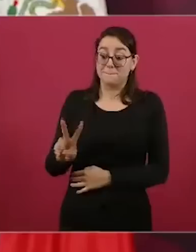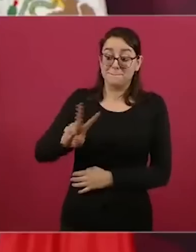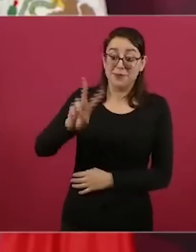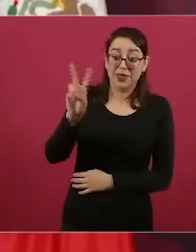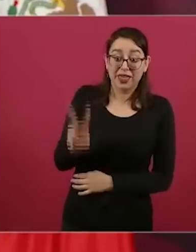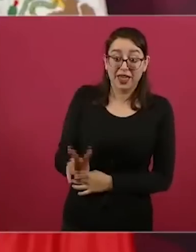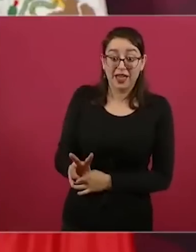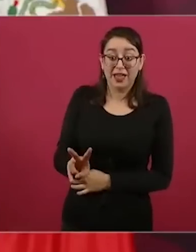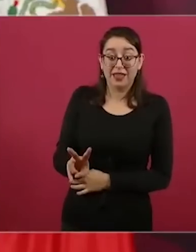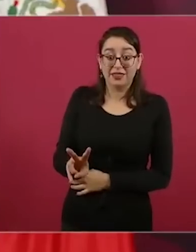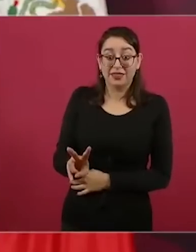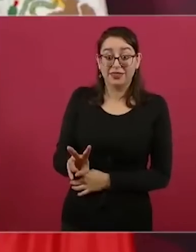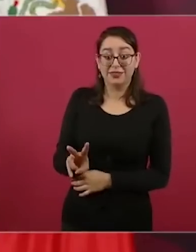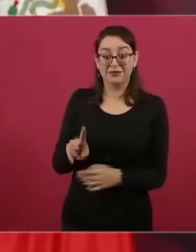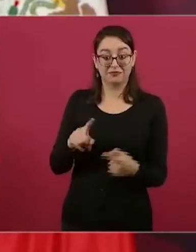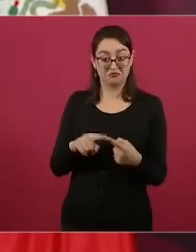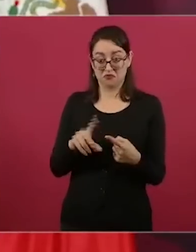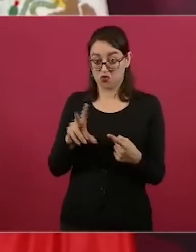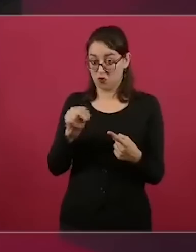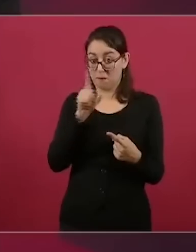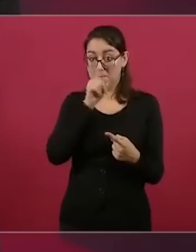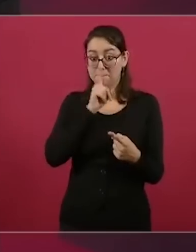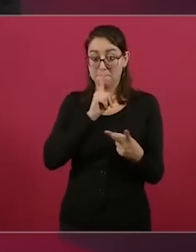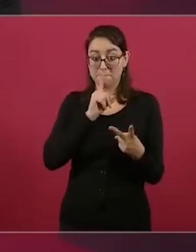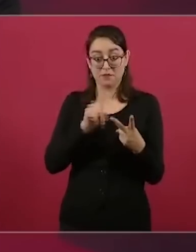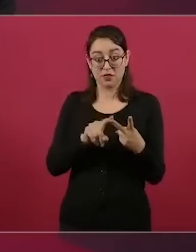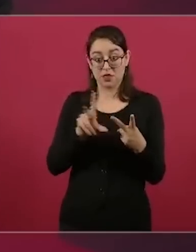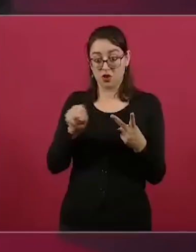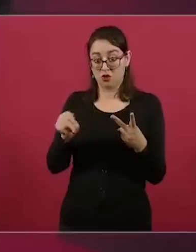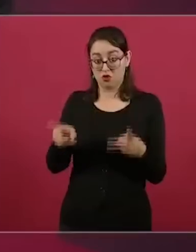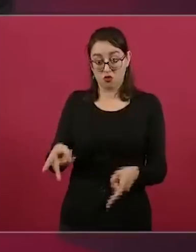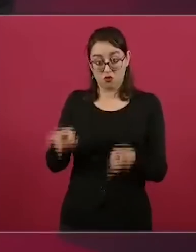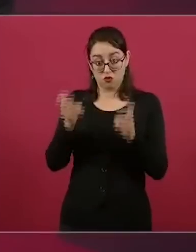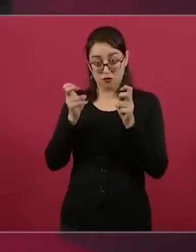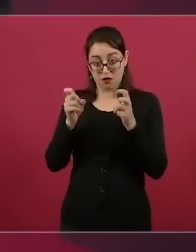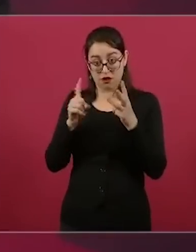y no robar y no traicionar.